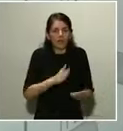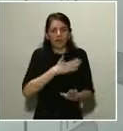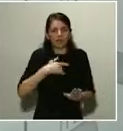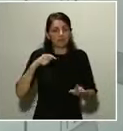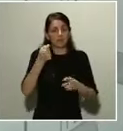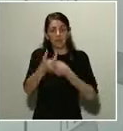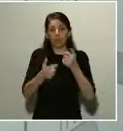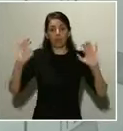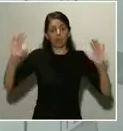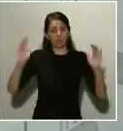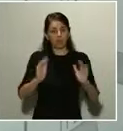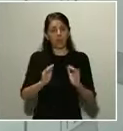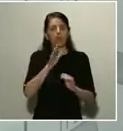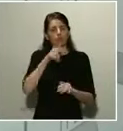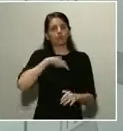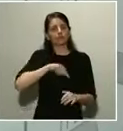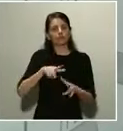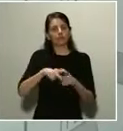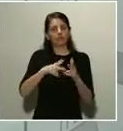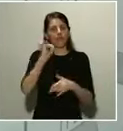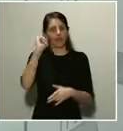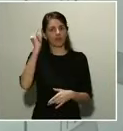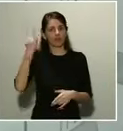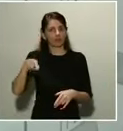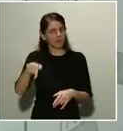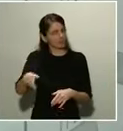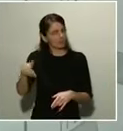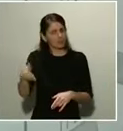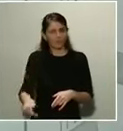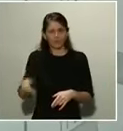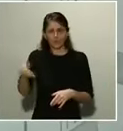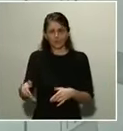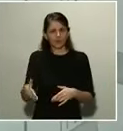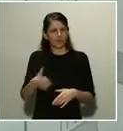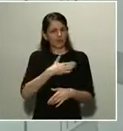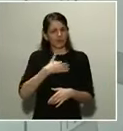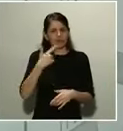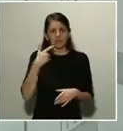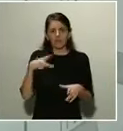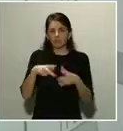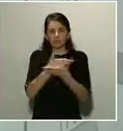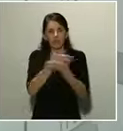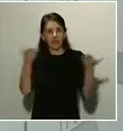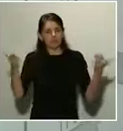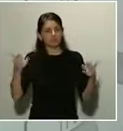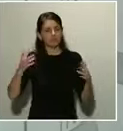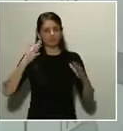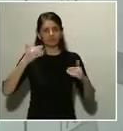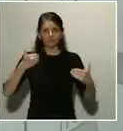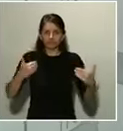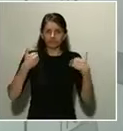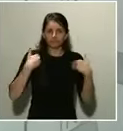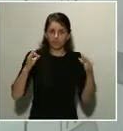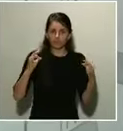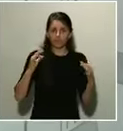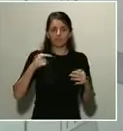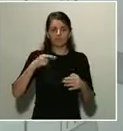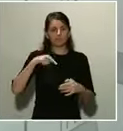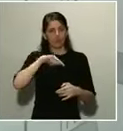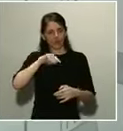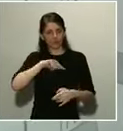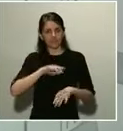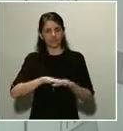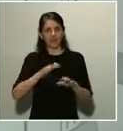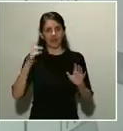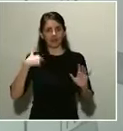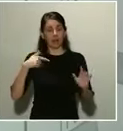Eso es muy importante. Eso quiere decir que la sociedad es muy responsable, ha tomado conciencia y ha restringido por sí misma la movilidad. Por lo